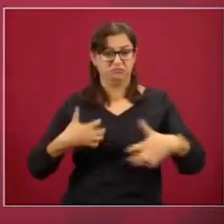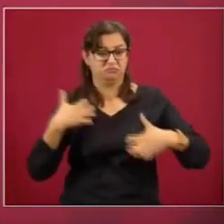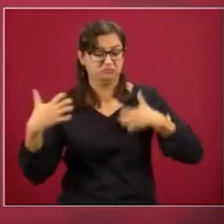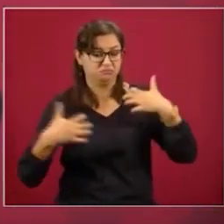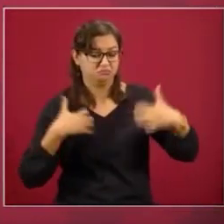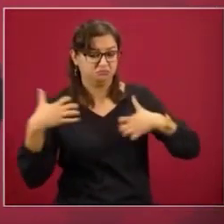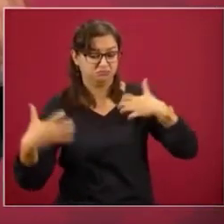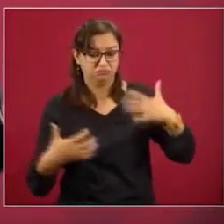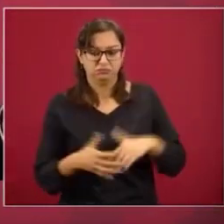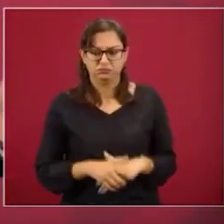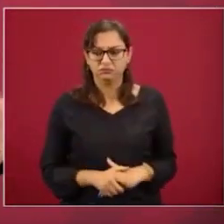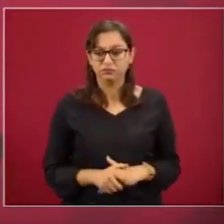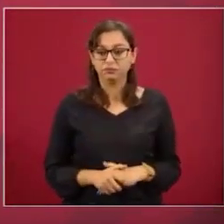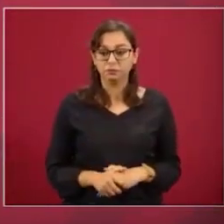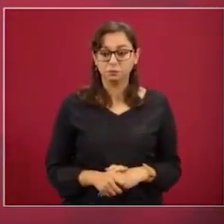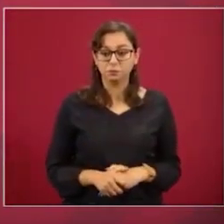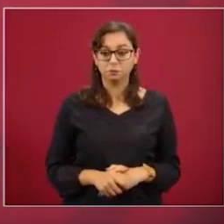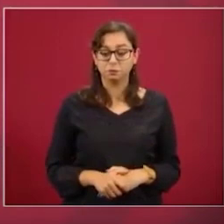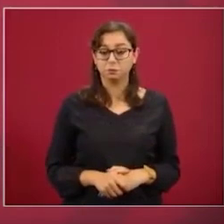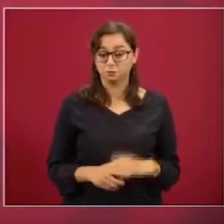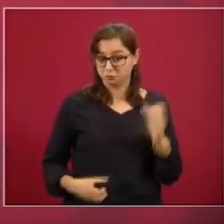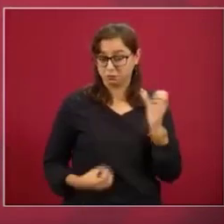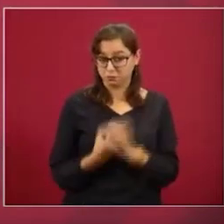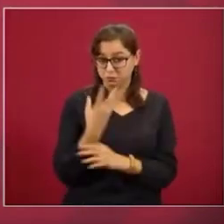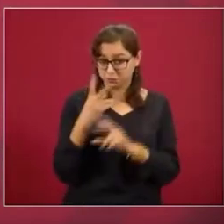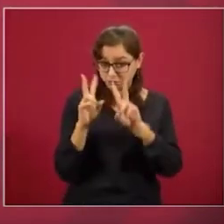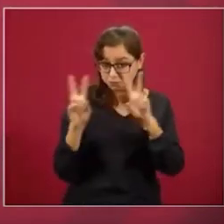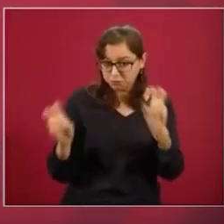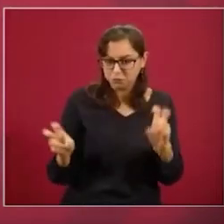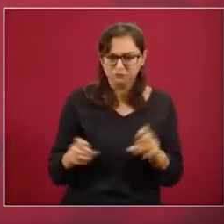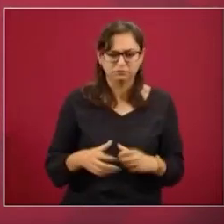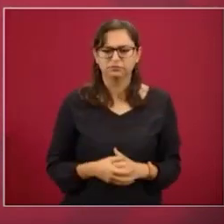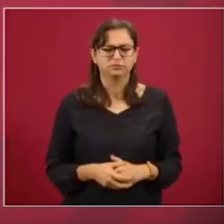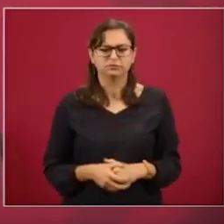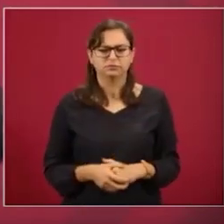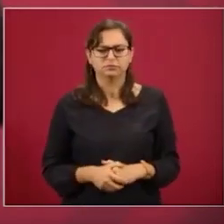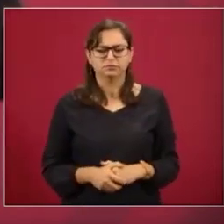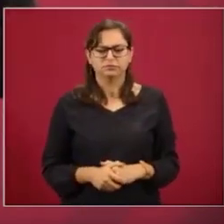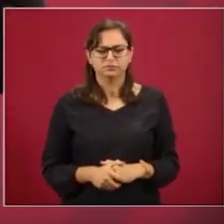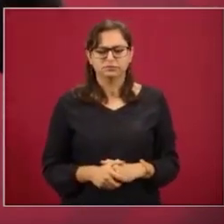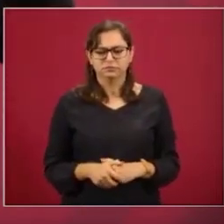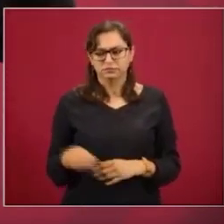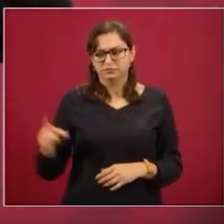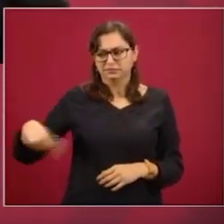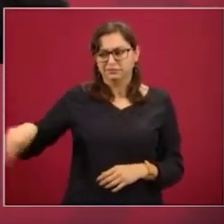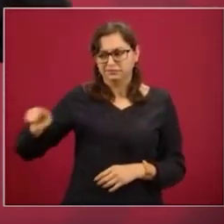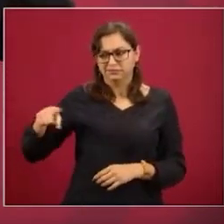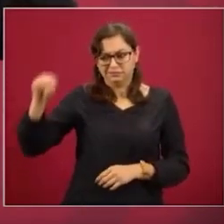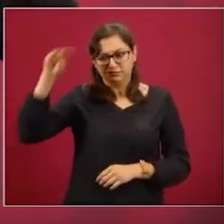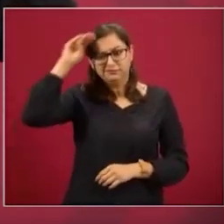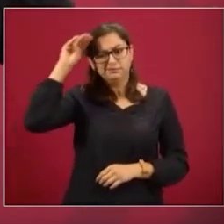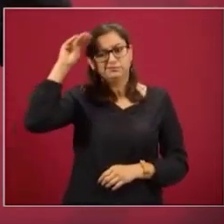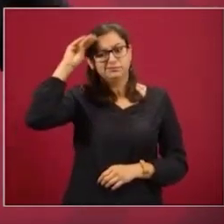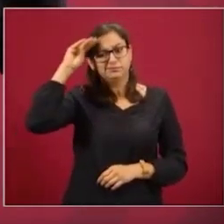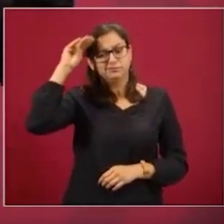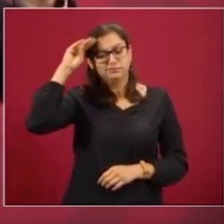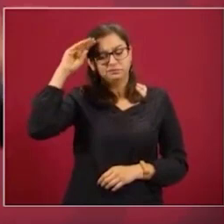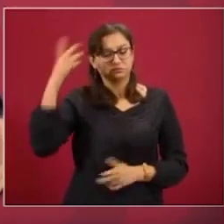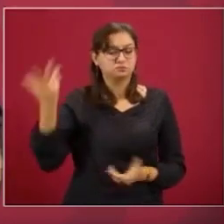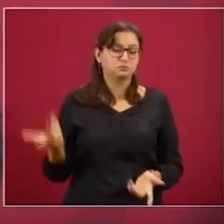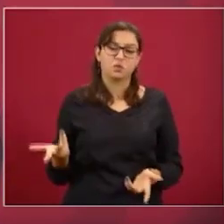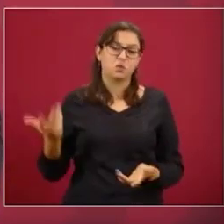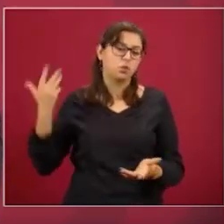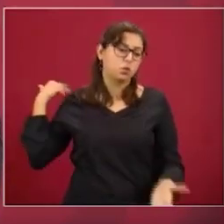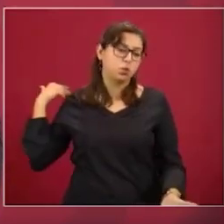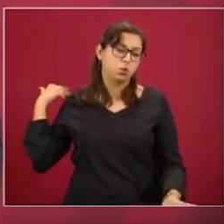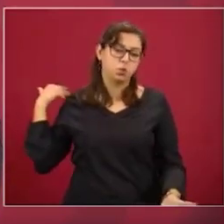Eso no es nuevo, ese pensamiento viene de lejos,